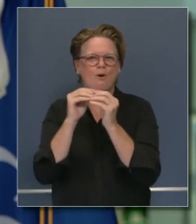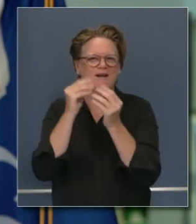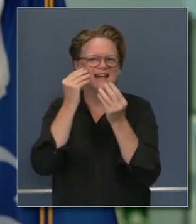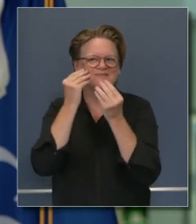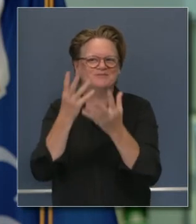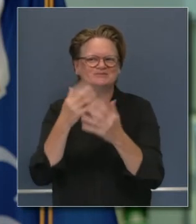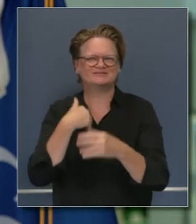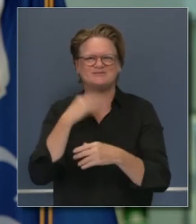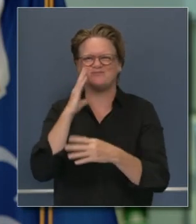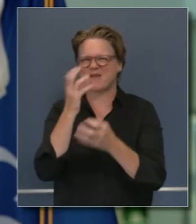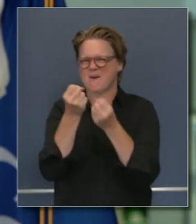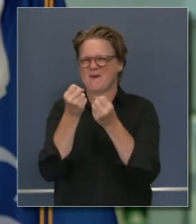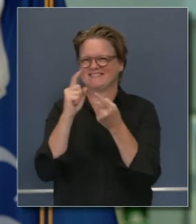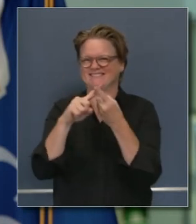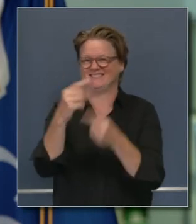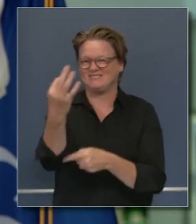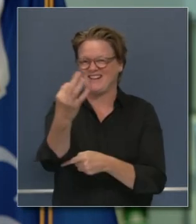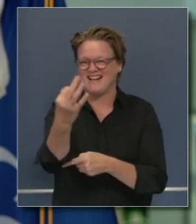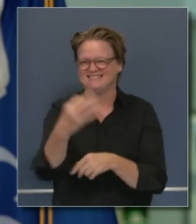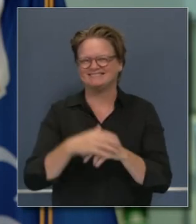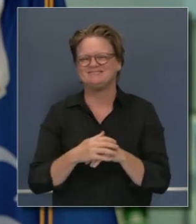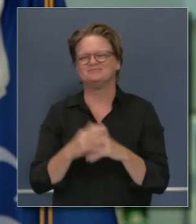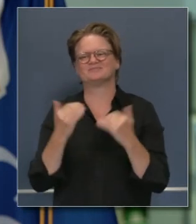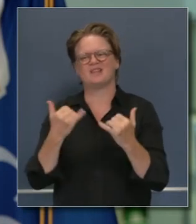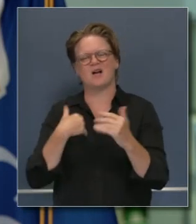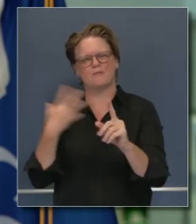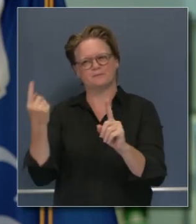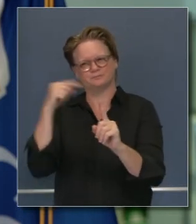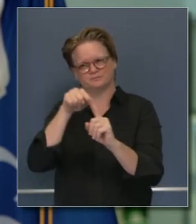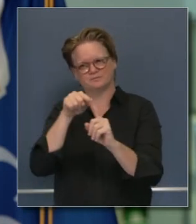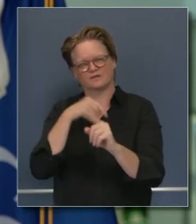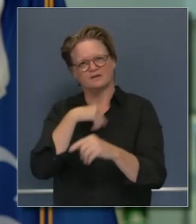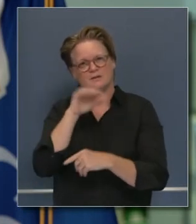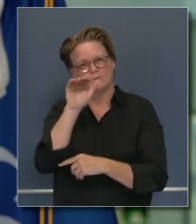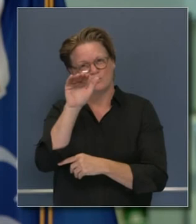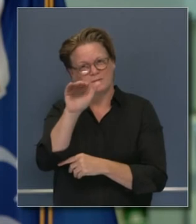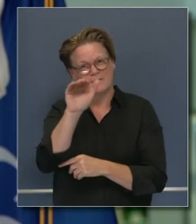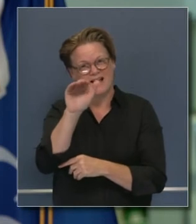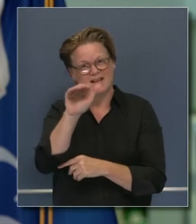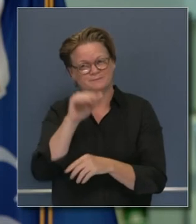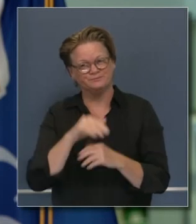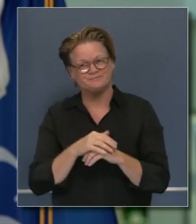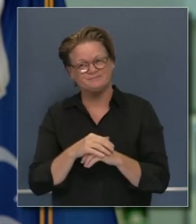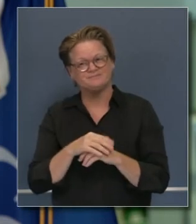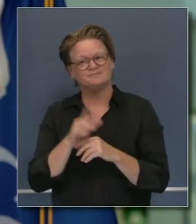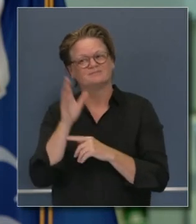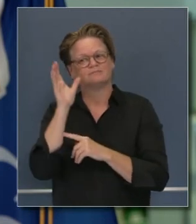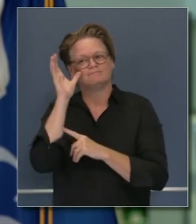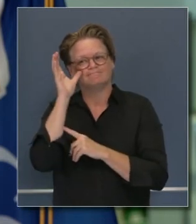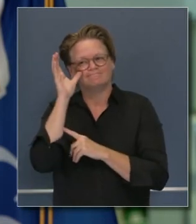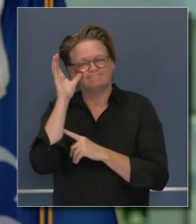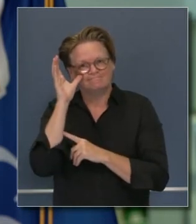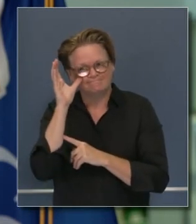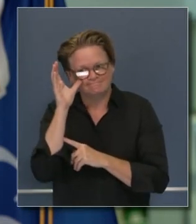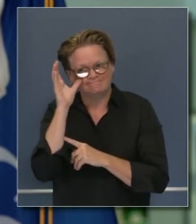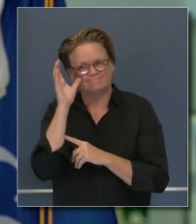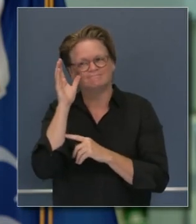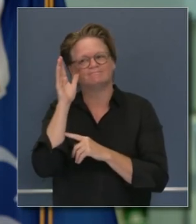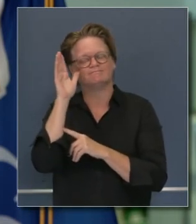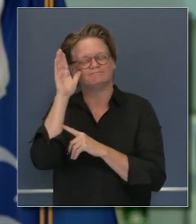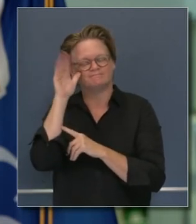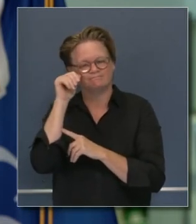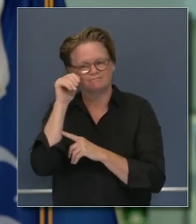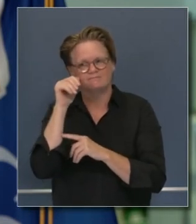eso será anunciado el viernes seguiré recordándoles a todos la importancia de ser vigilantes no solamente en cuanto a escuchar a los expertos